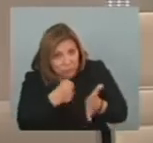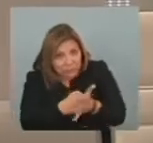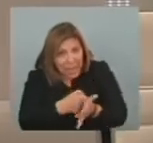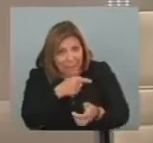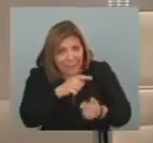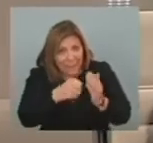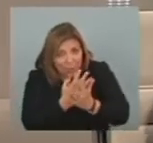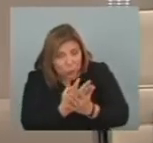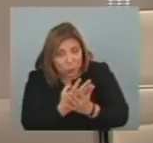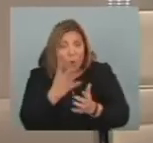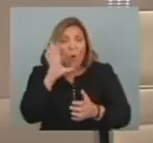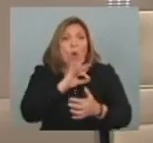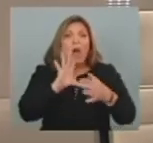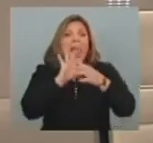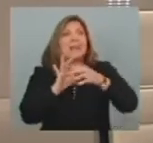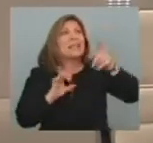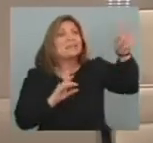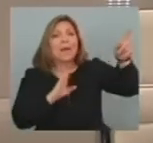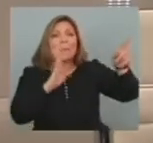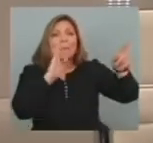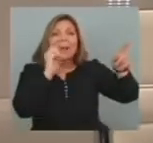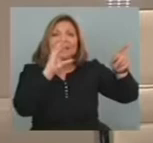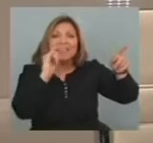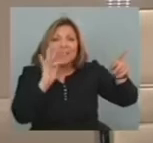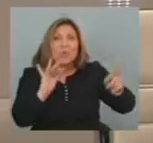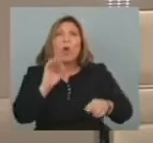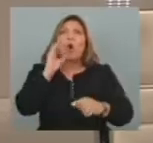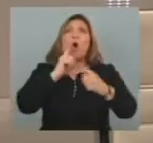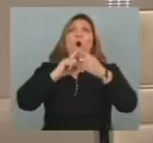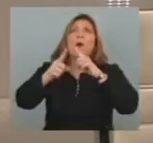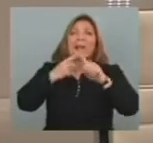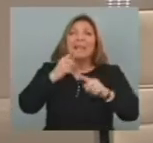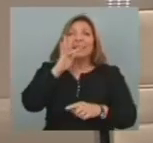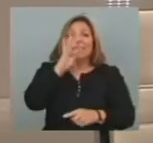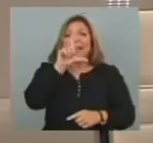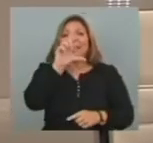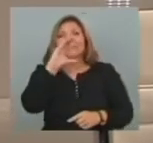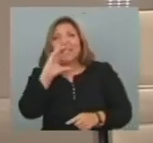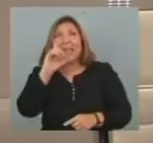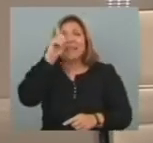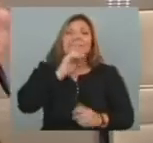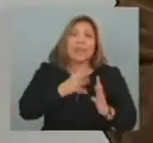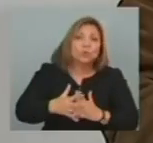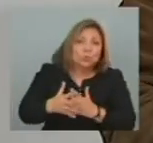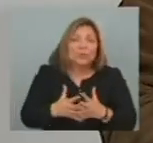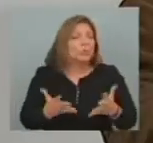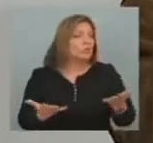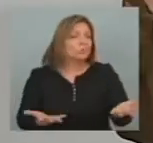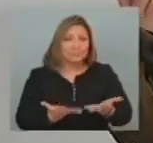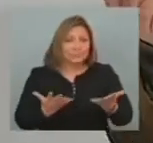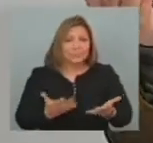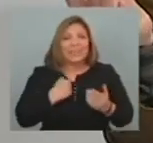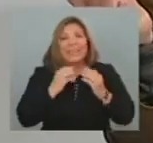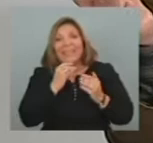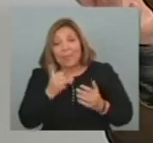Apostar A la Alianza Del Pacífico O a tener TLC Con Estados Unidos Para poner algunos ejemplos Bueno Ahí